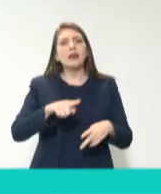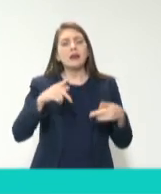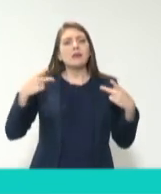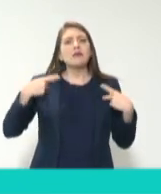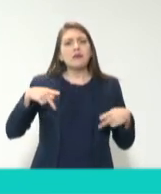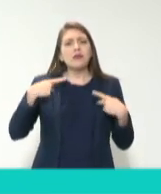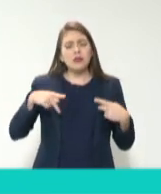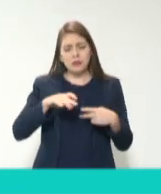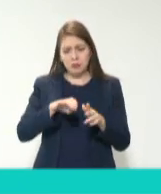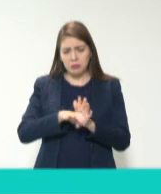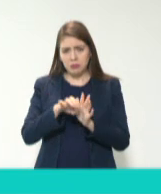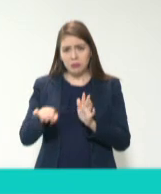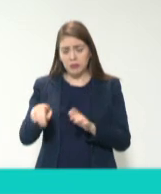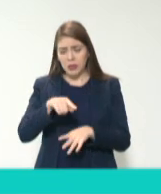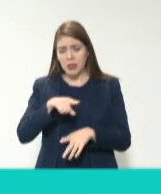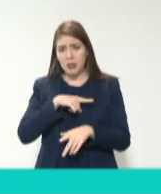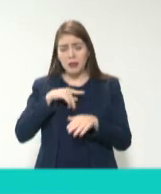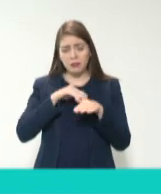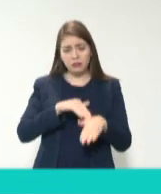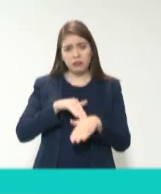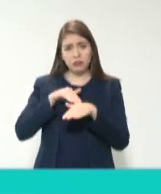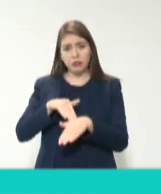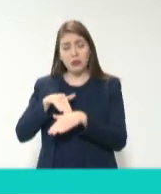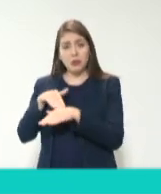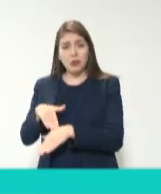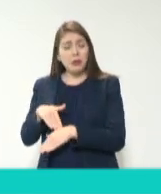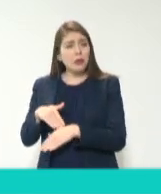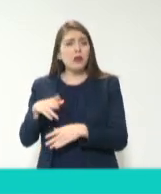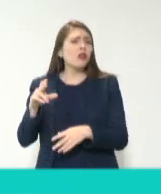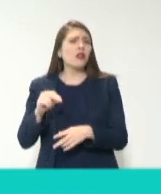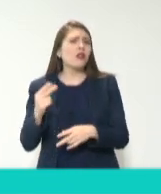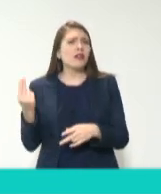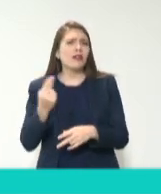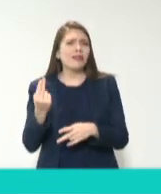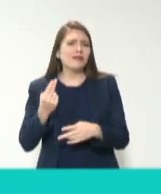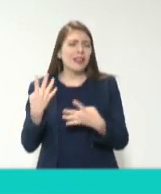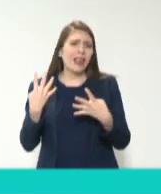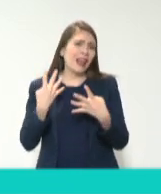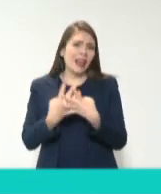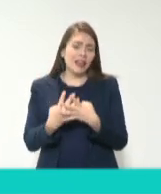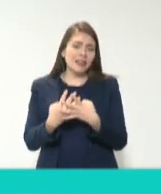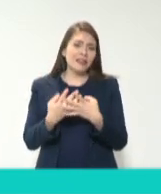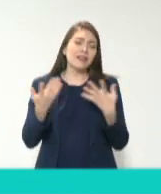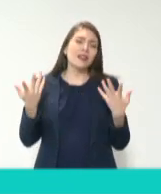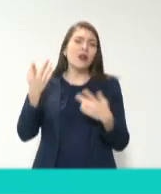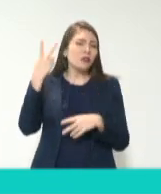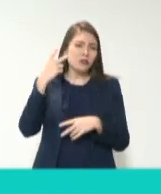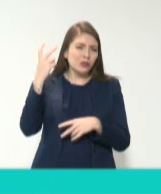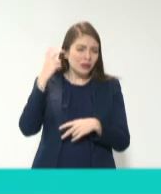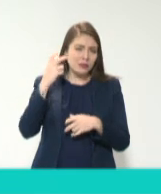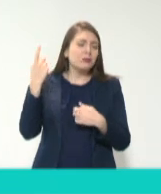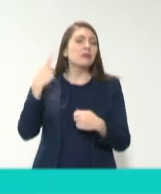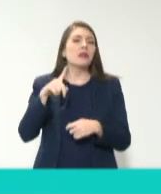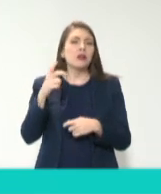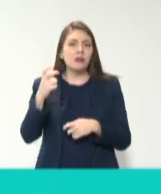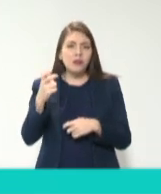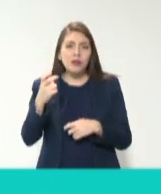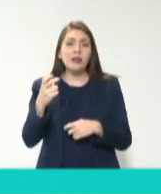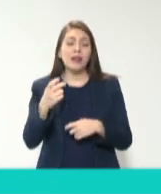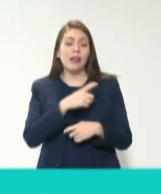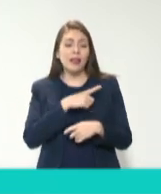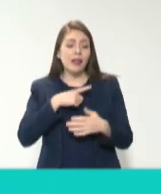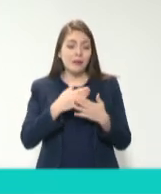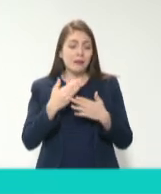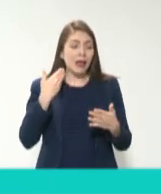tiene que hacer, no tendríamos para qué tener cárceles. Es una cuestión utópica, pero por eso la prevención es muy importante.